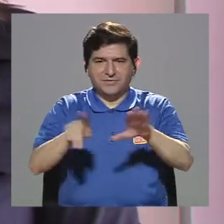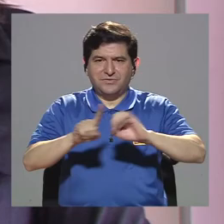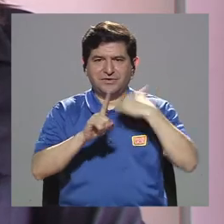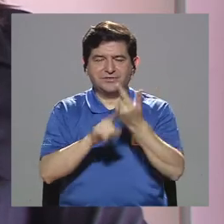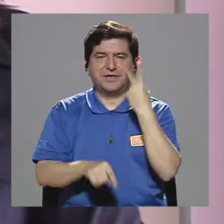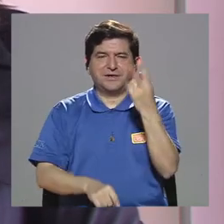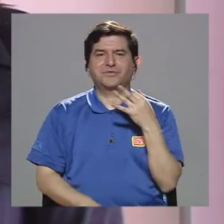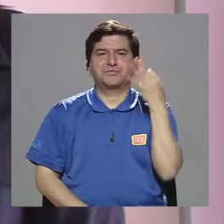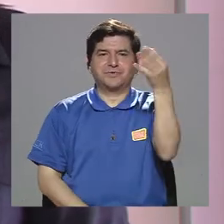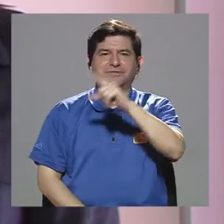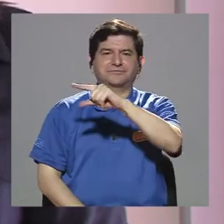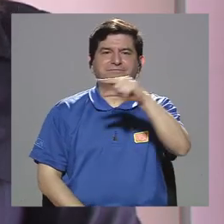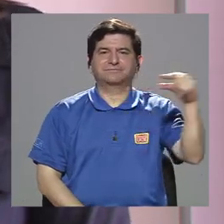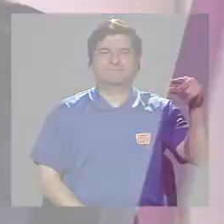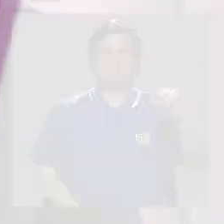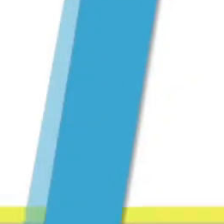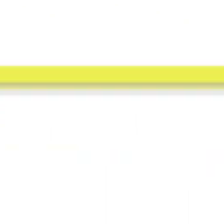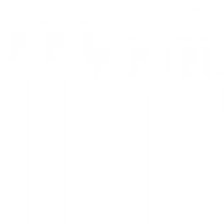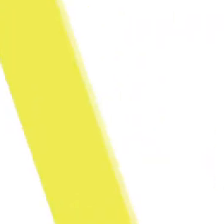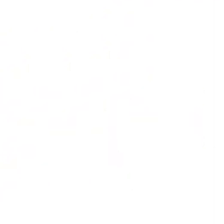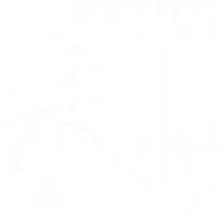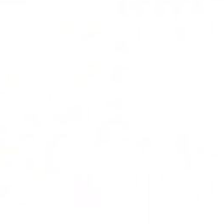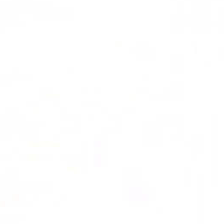la próxima semana que